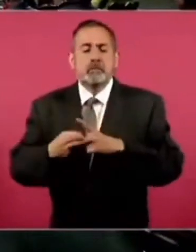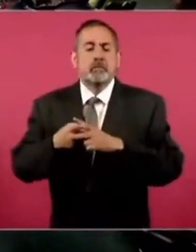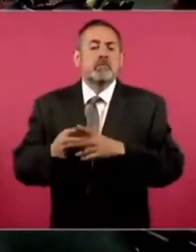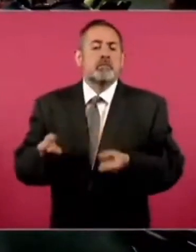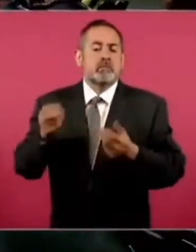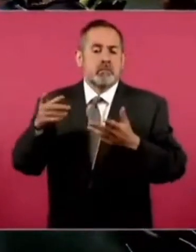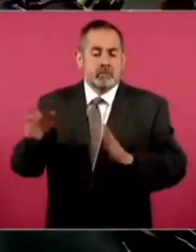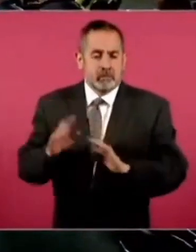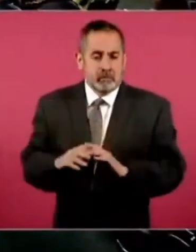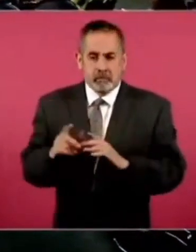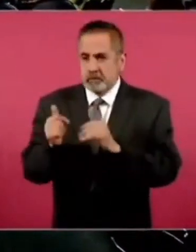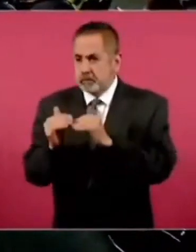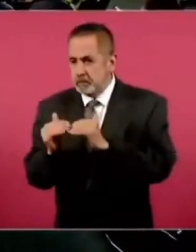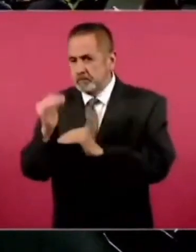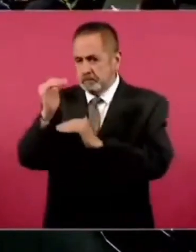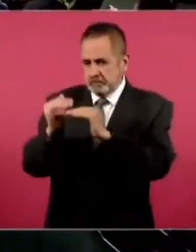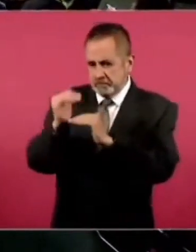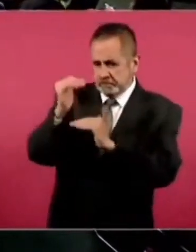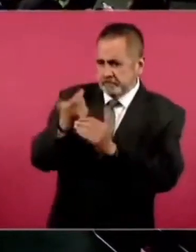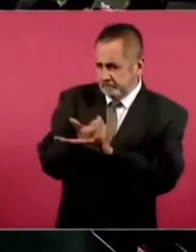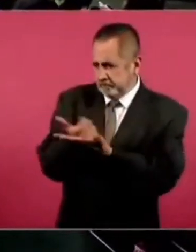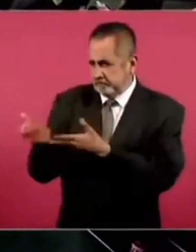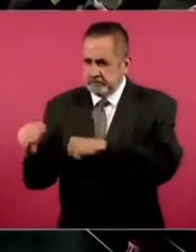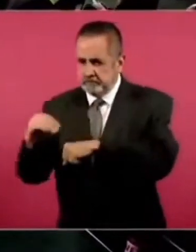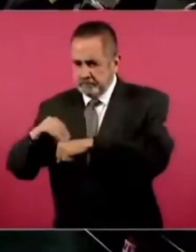Que han aumentado los salarios.